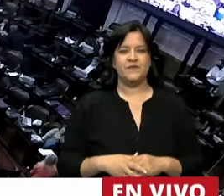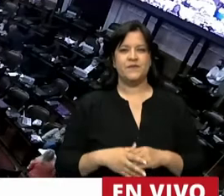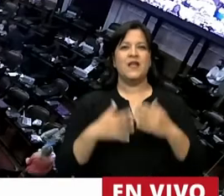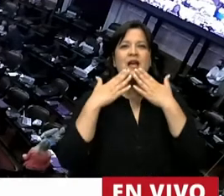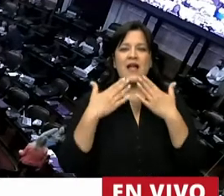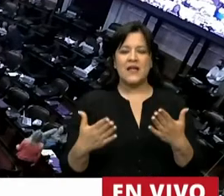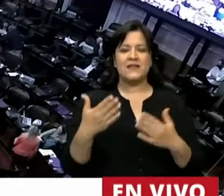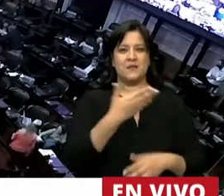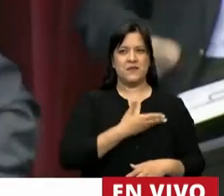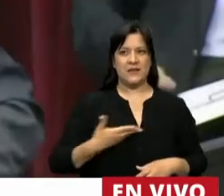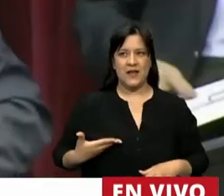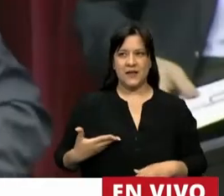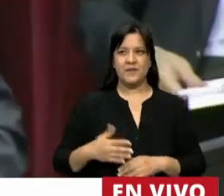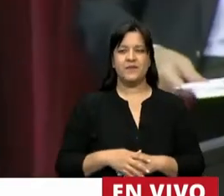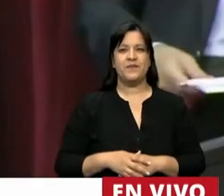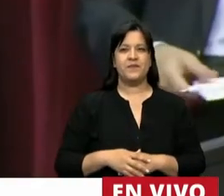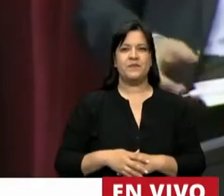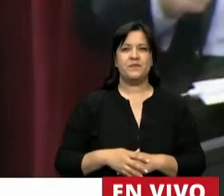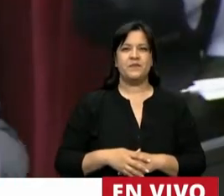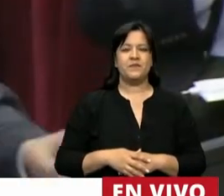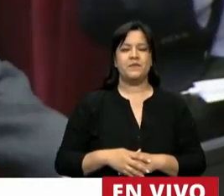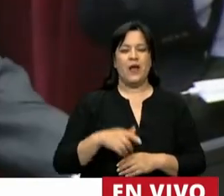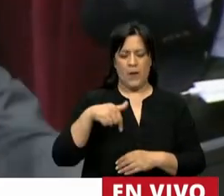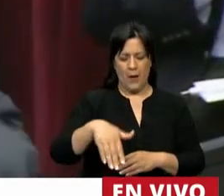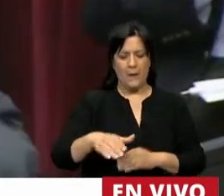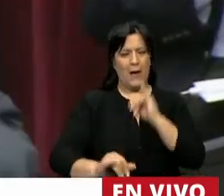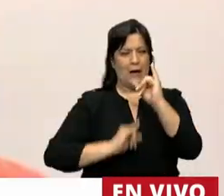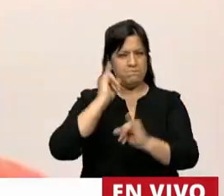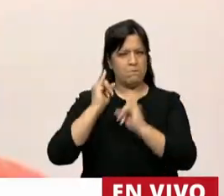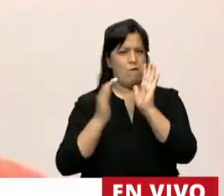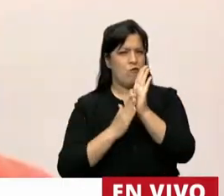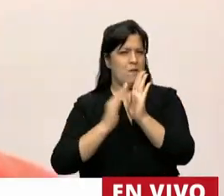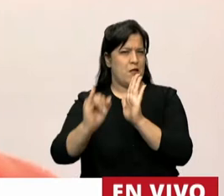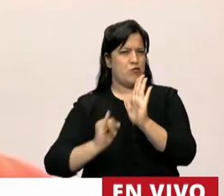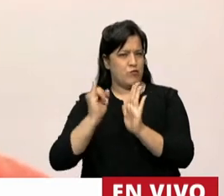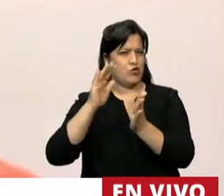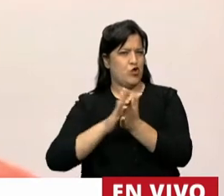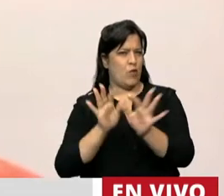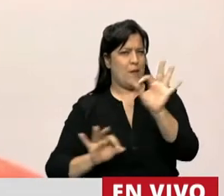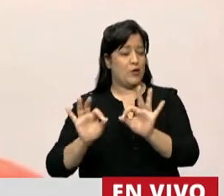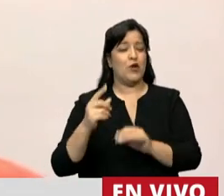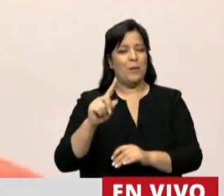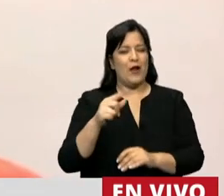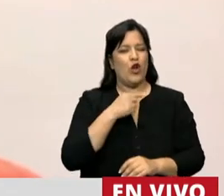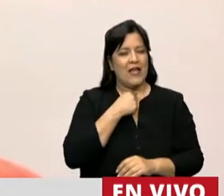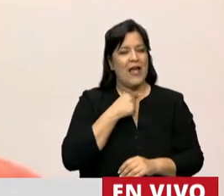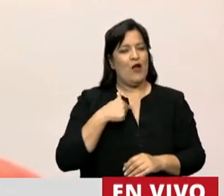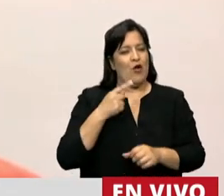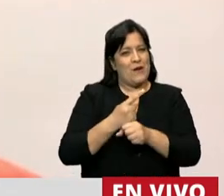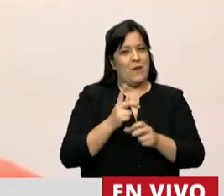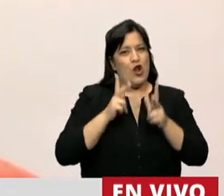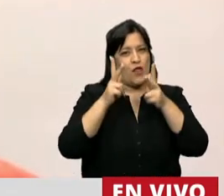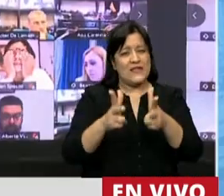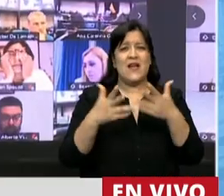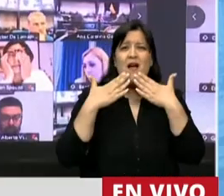gracias, Presidente. Antes de comenzar a fundamentar el proyecto, quisiera expresar mi agradecimiento a los